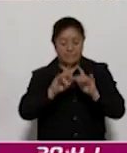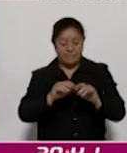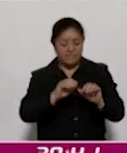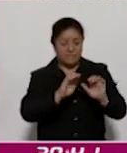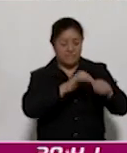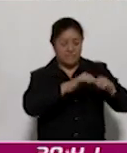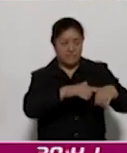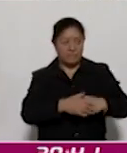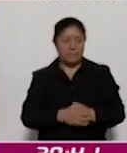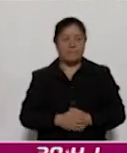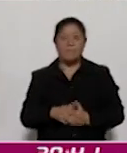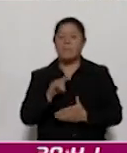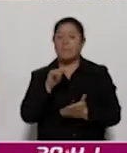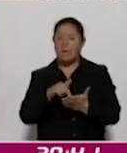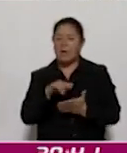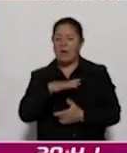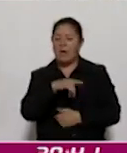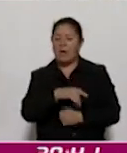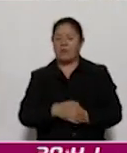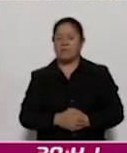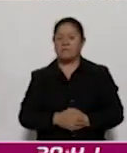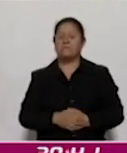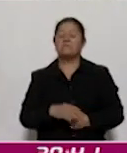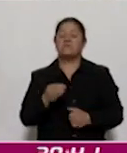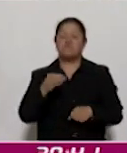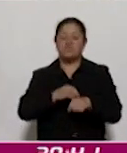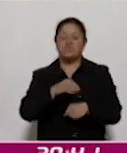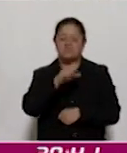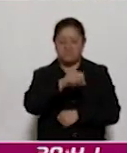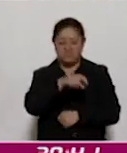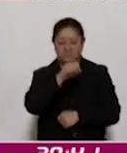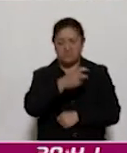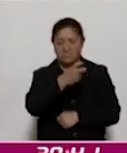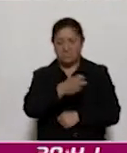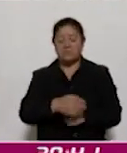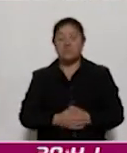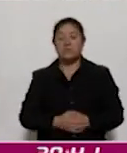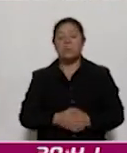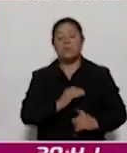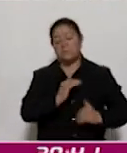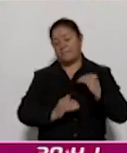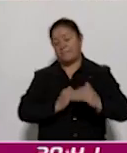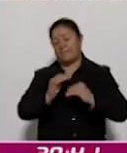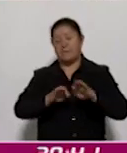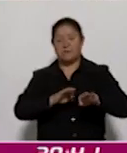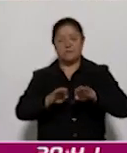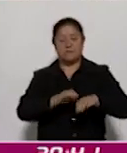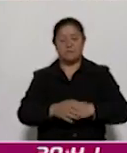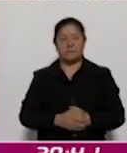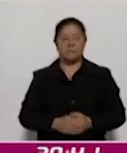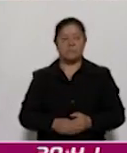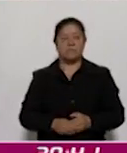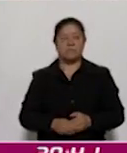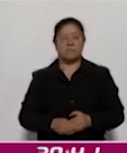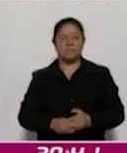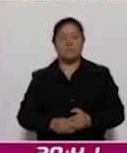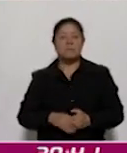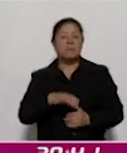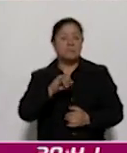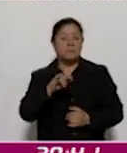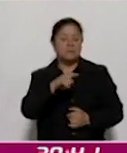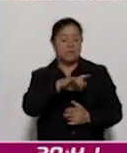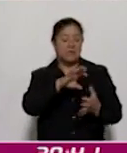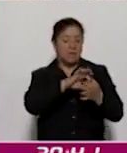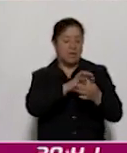hay lugares, hay lugares que podemos en la misma dinámica de ir trabajando y sí, las olimpiadas,